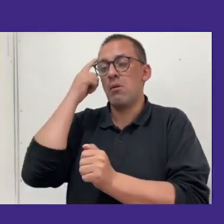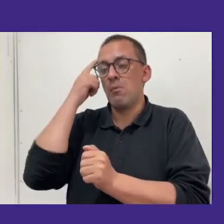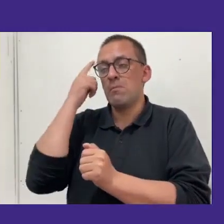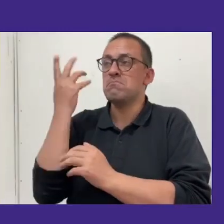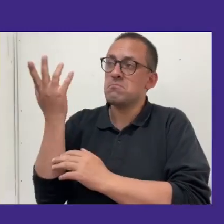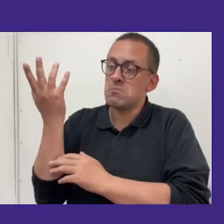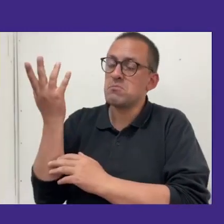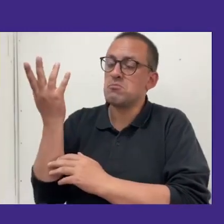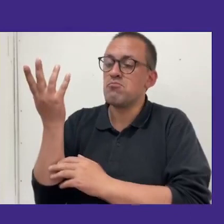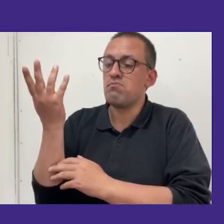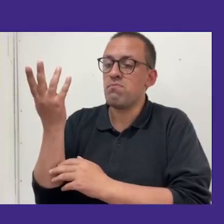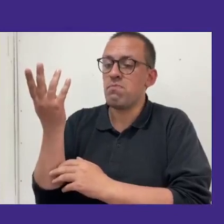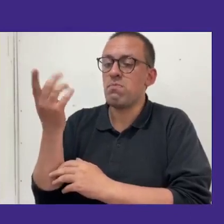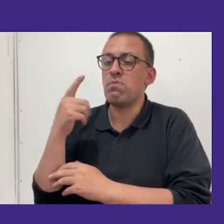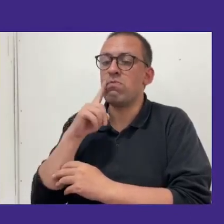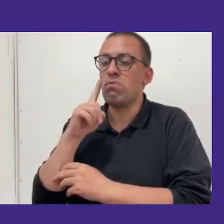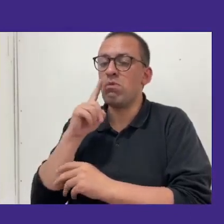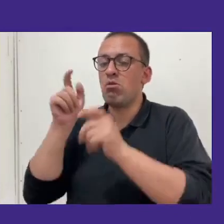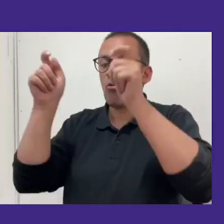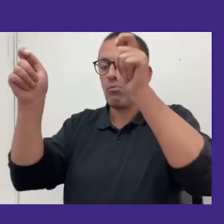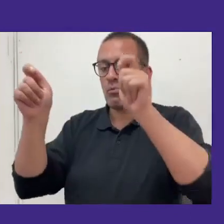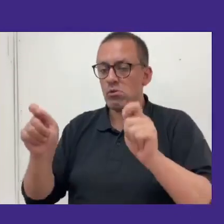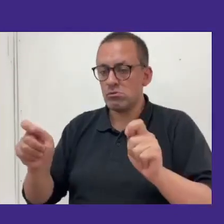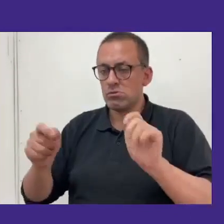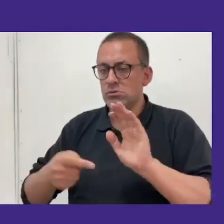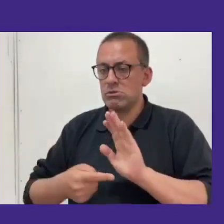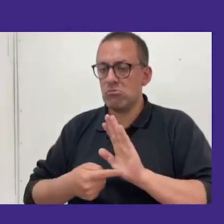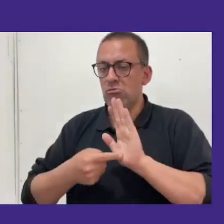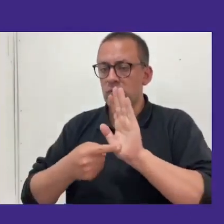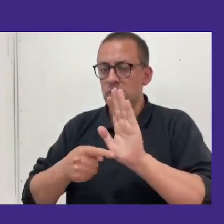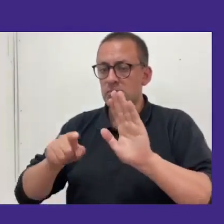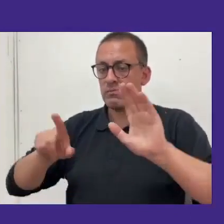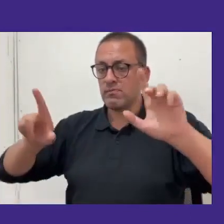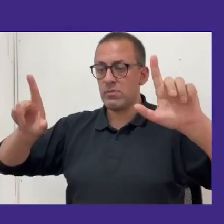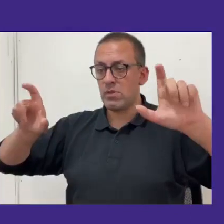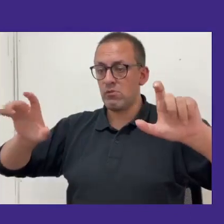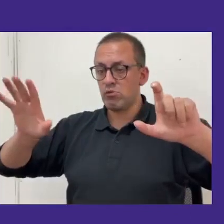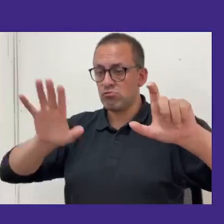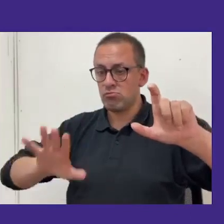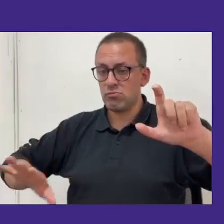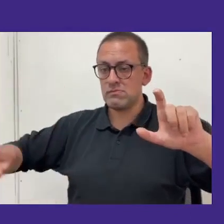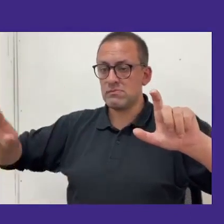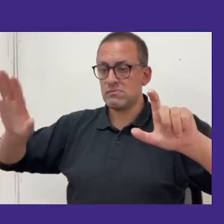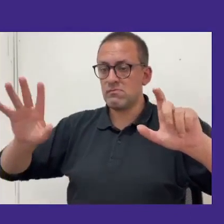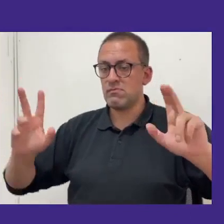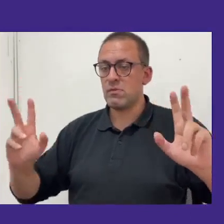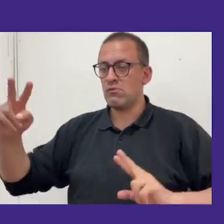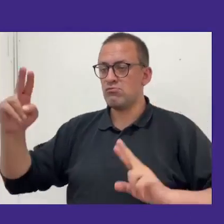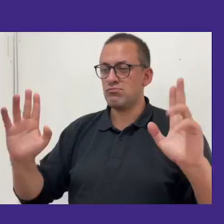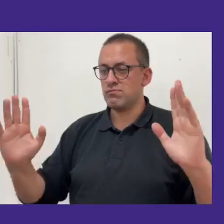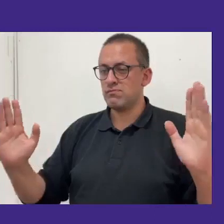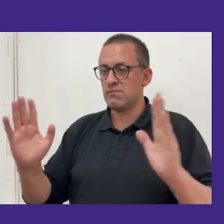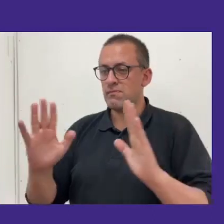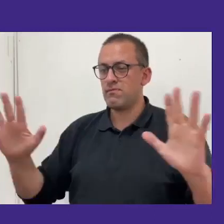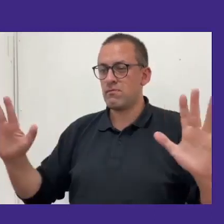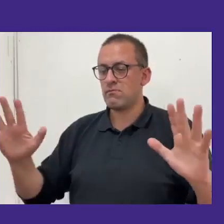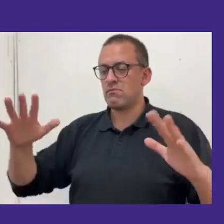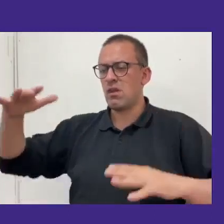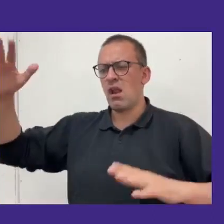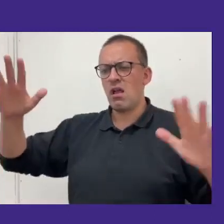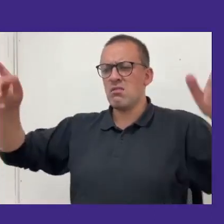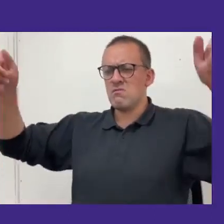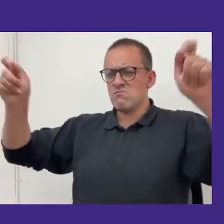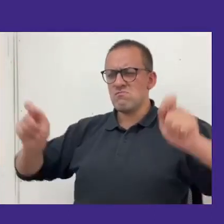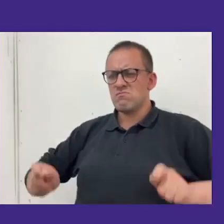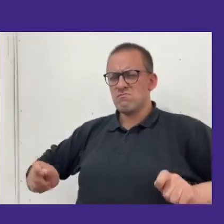teniendo este póster en mano, que lo presento acá como una foto, un segmento del póster que tenemos, que es un gran